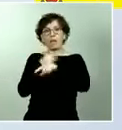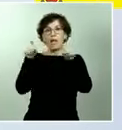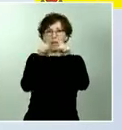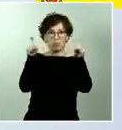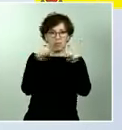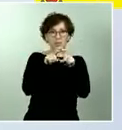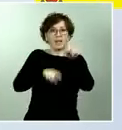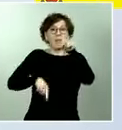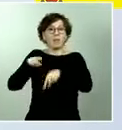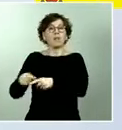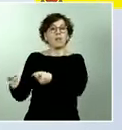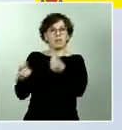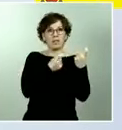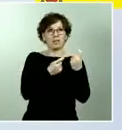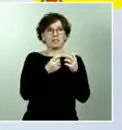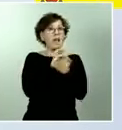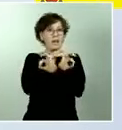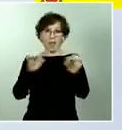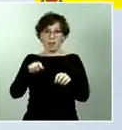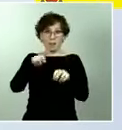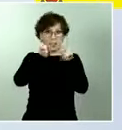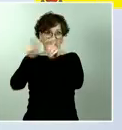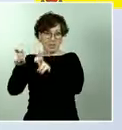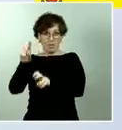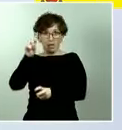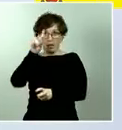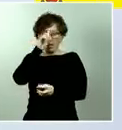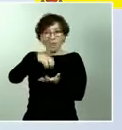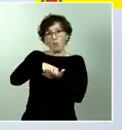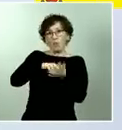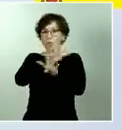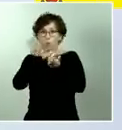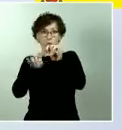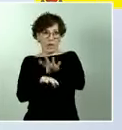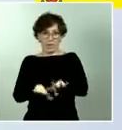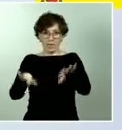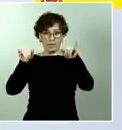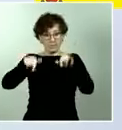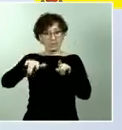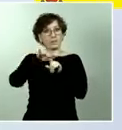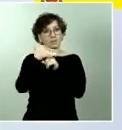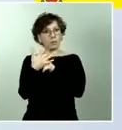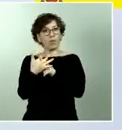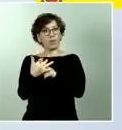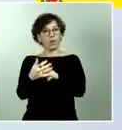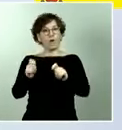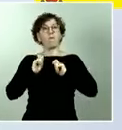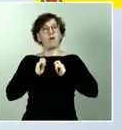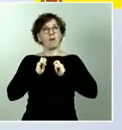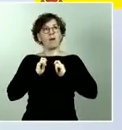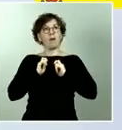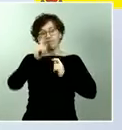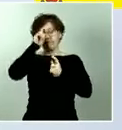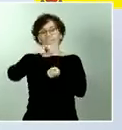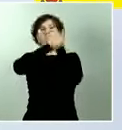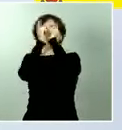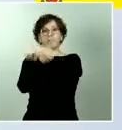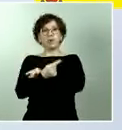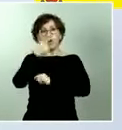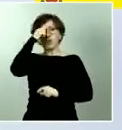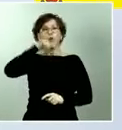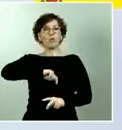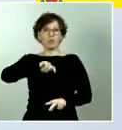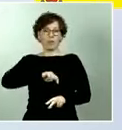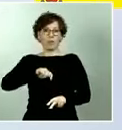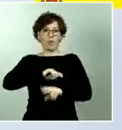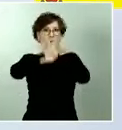necesitan. Esta pandemia posiblemente alumbrará una nueva conciencia global y será la de los valores colectivos,